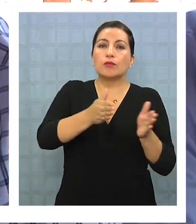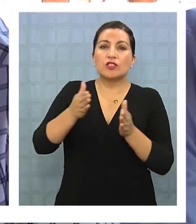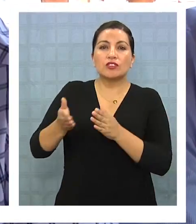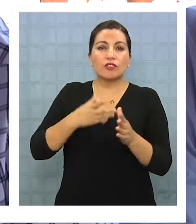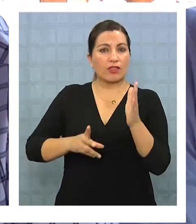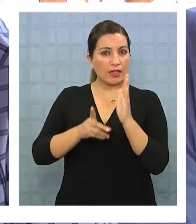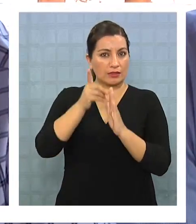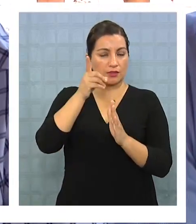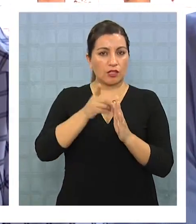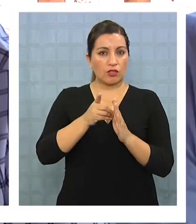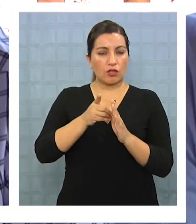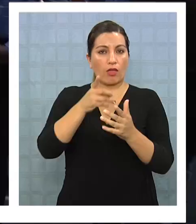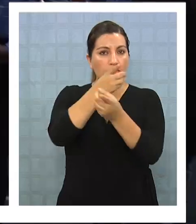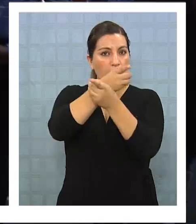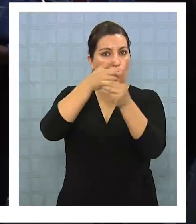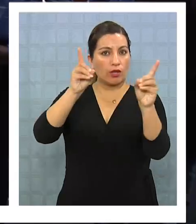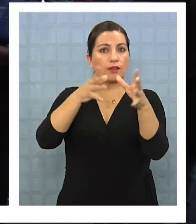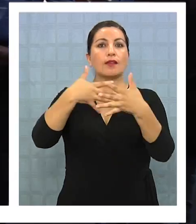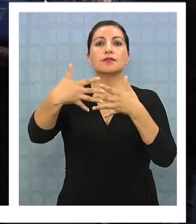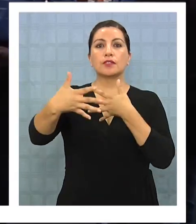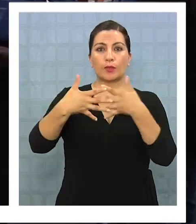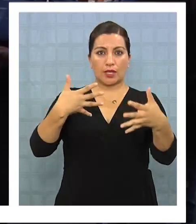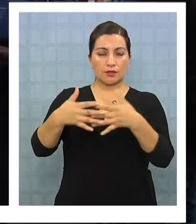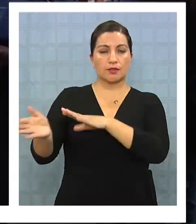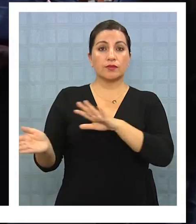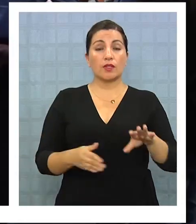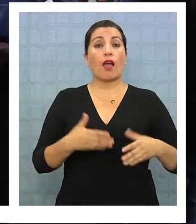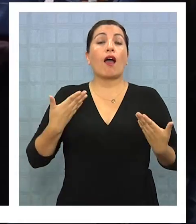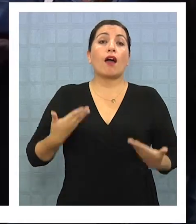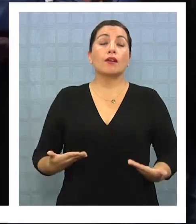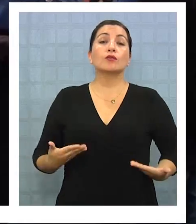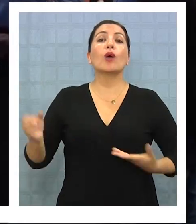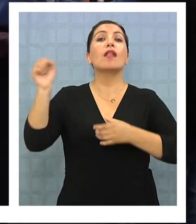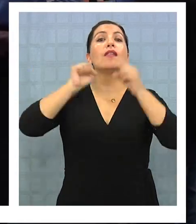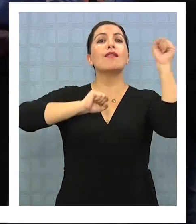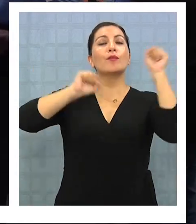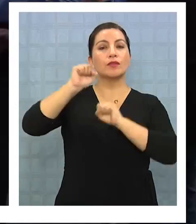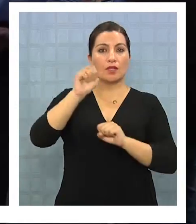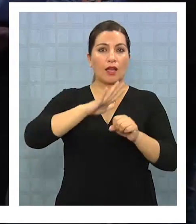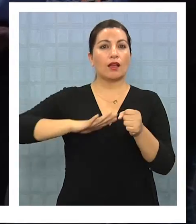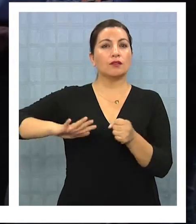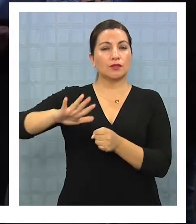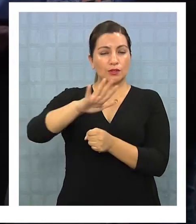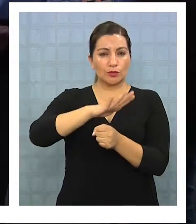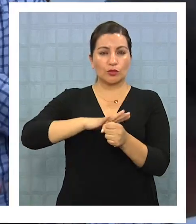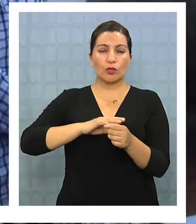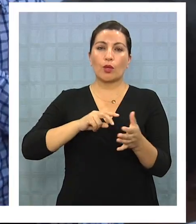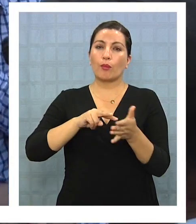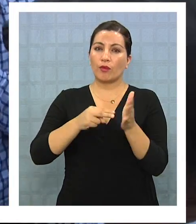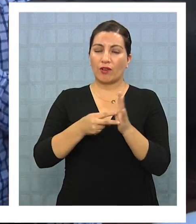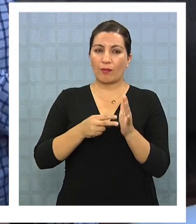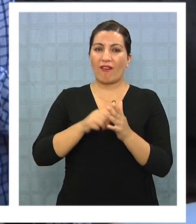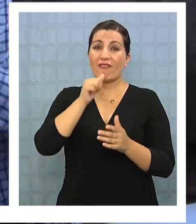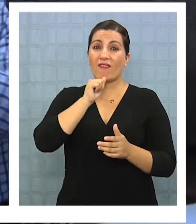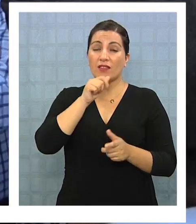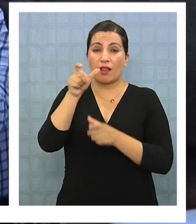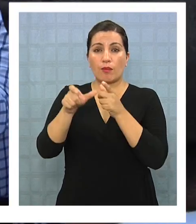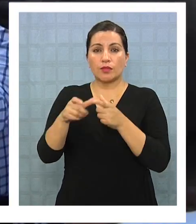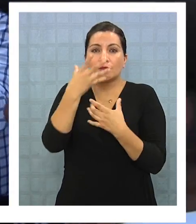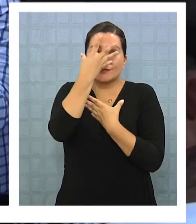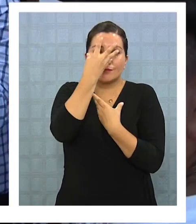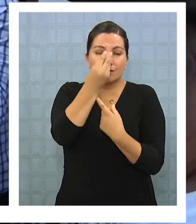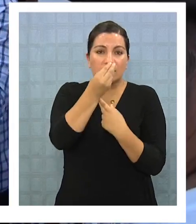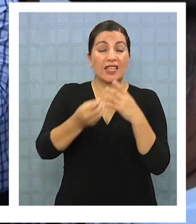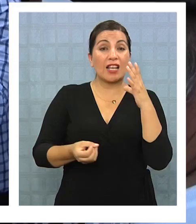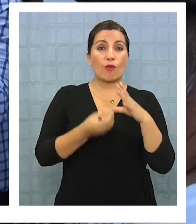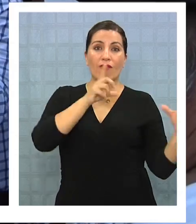desarrolle de forma democrática y transparente. Actualmente la política pasa por una crisis y parte de esta es el desencanto. Sin embargo, las